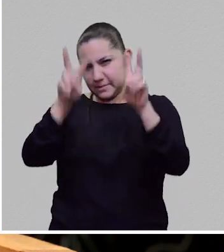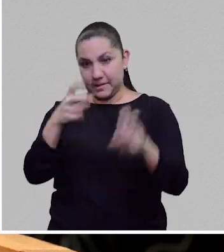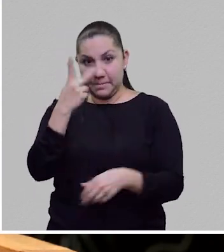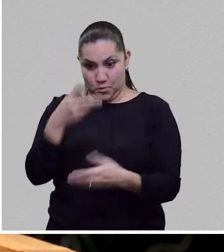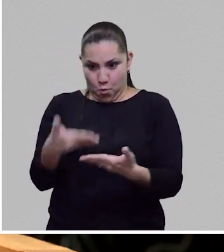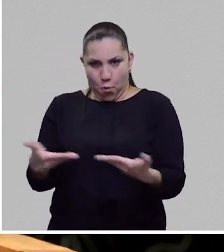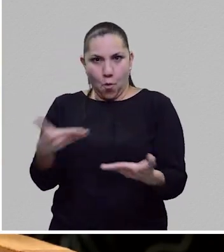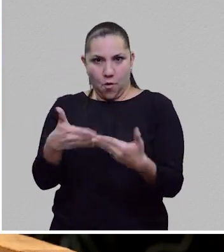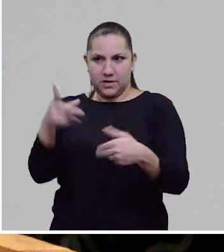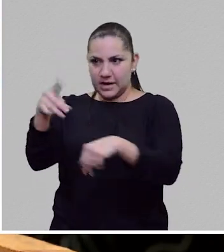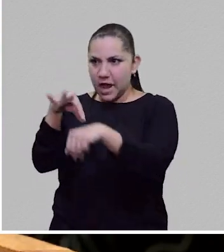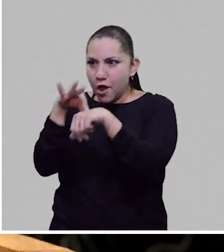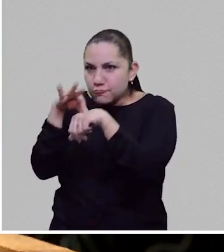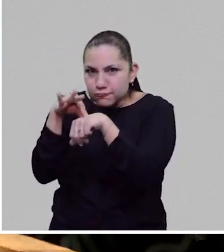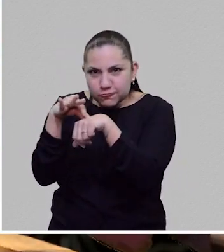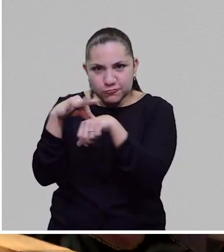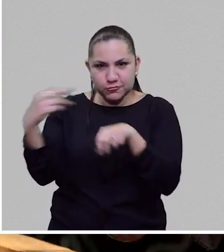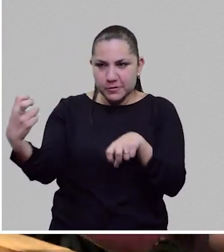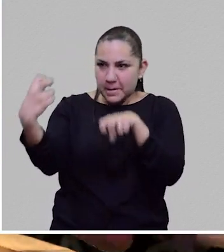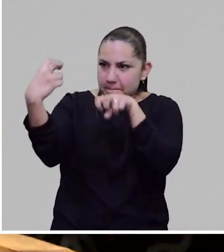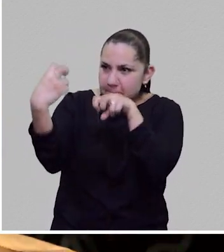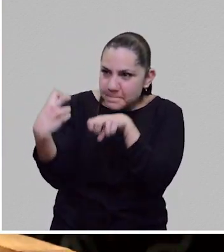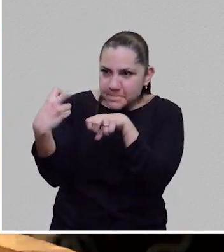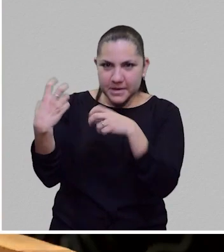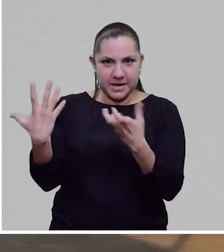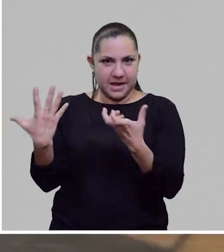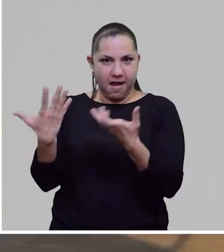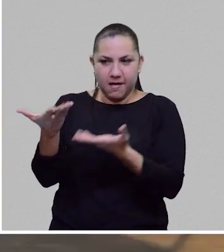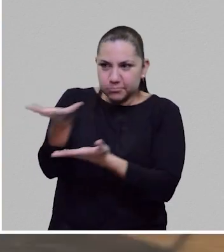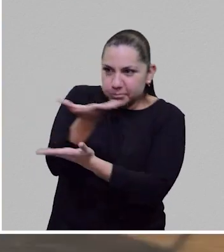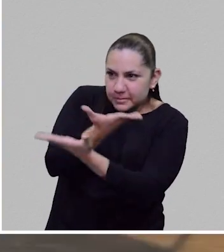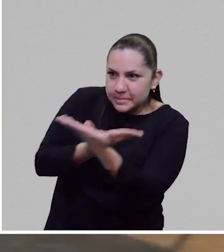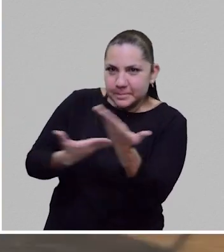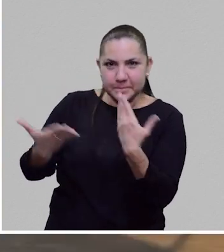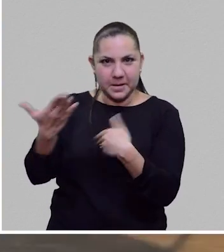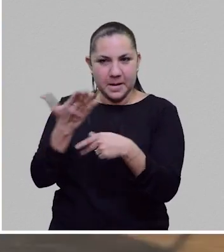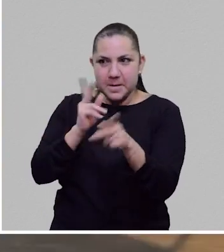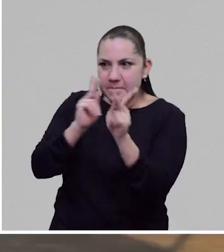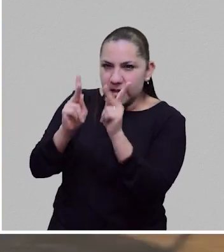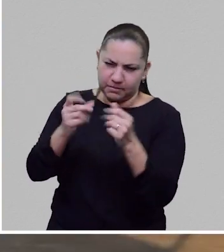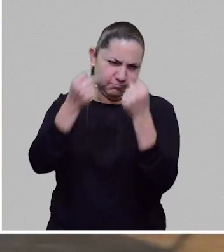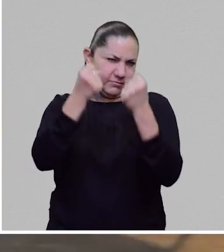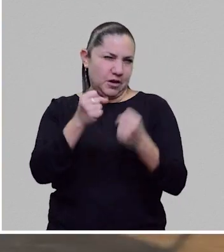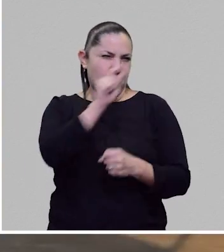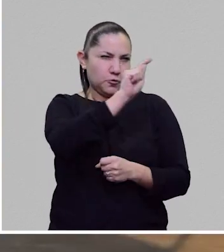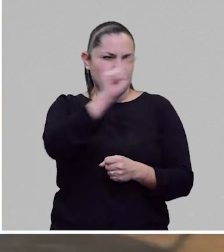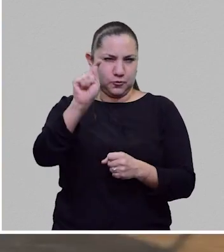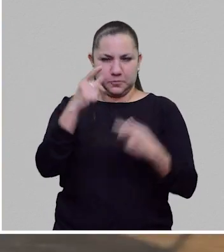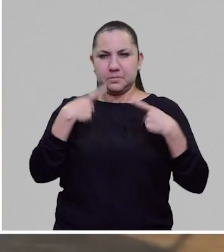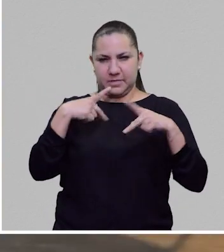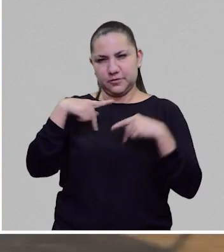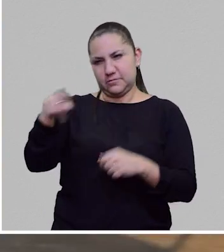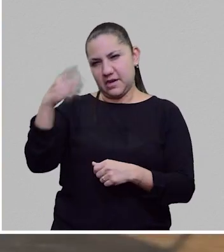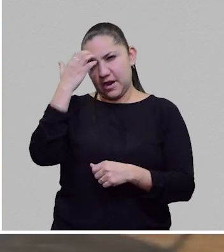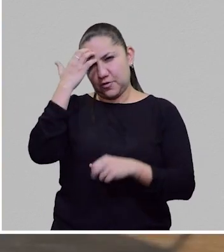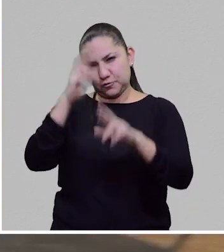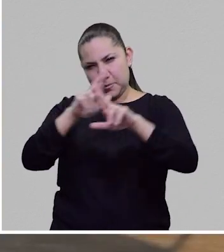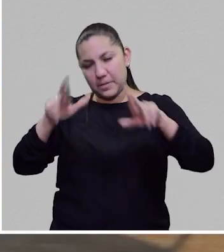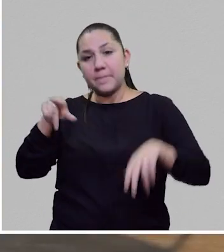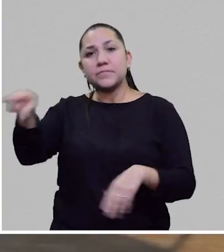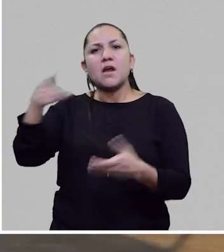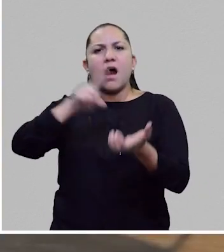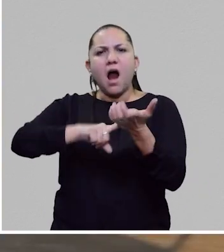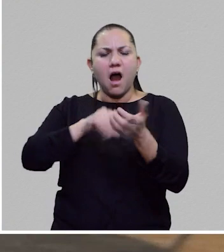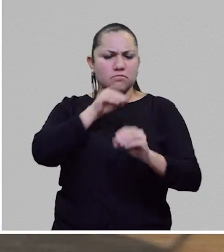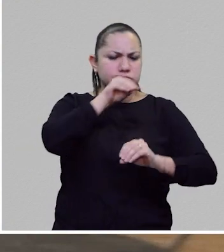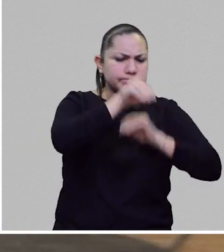ahora lo tenemos aquí a vivo y todo color, lo podemos tocar, lo podemos querer. Él, pues algunos de ustedes lo conocen seguro, es uno